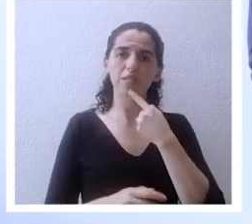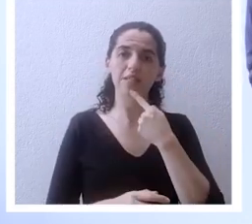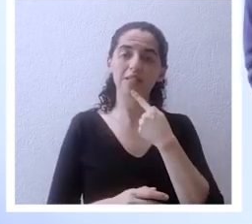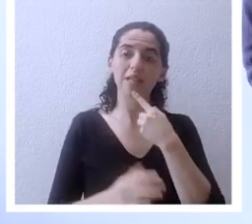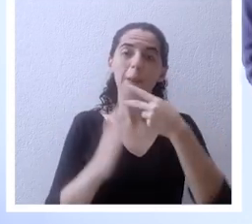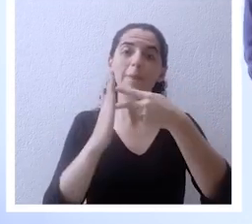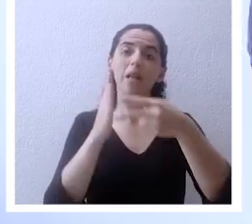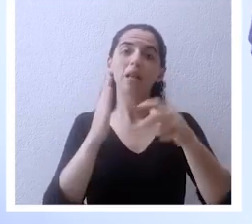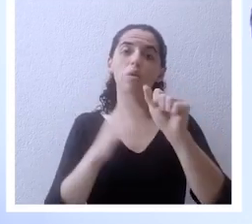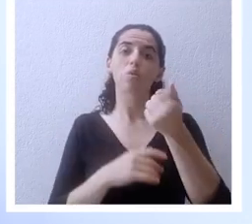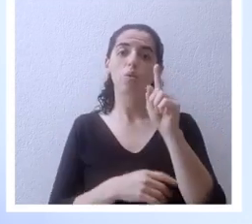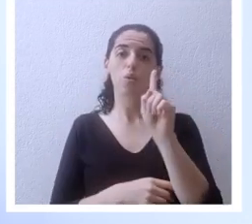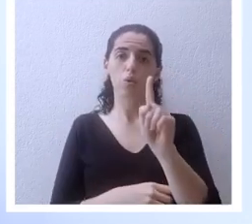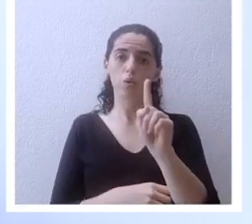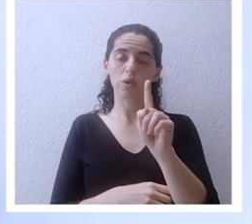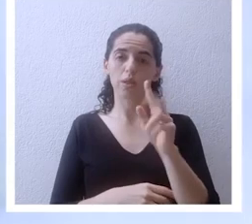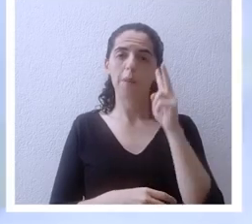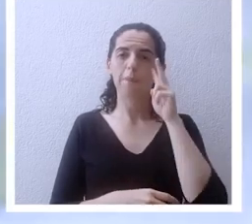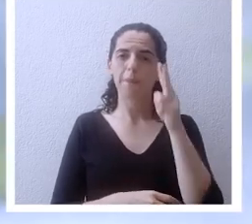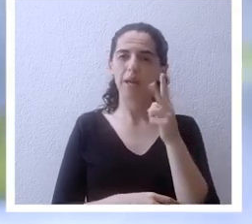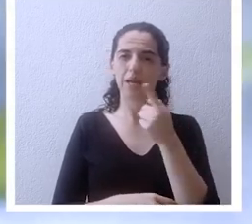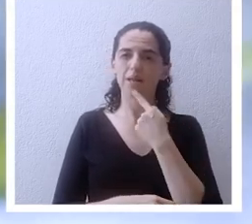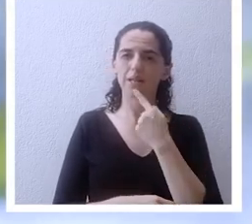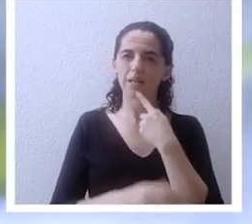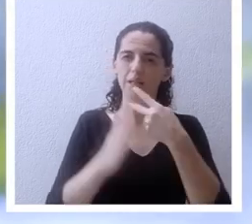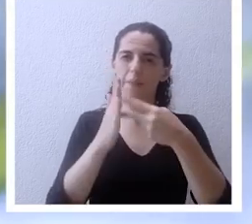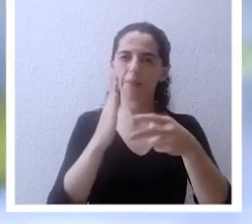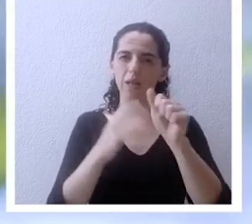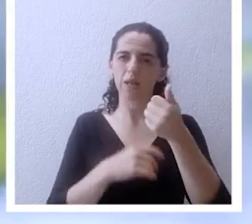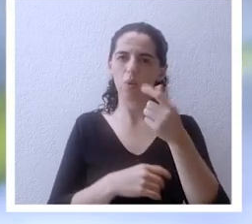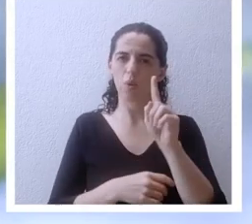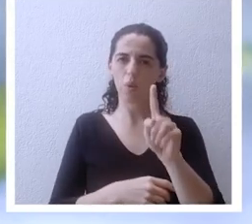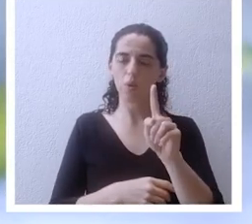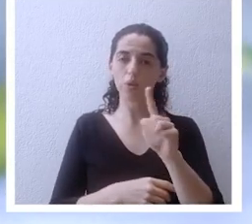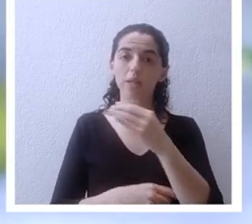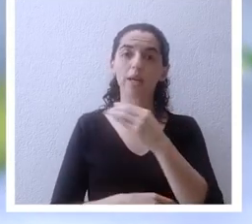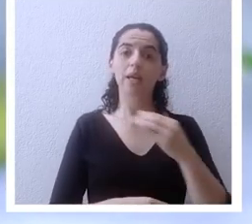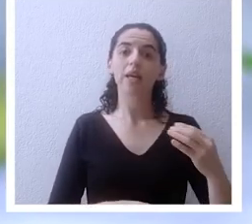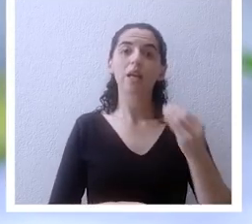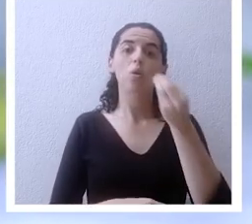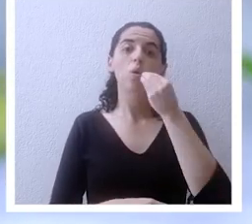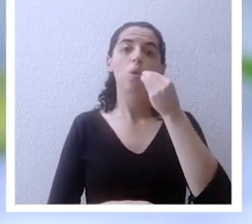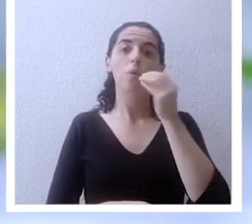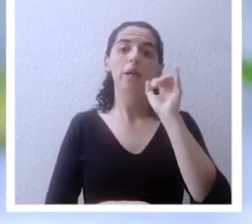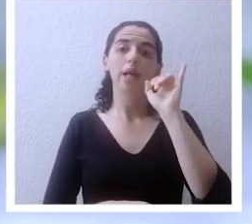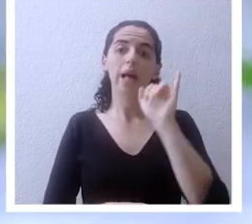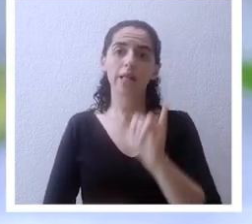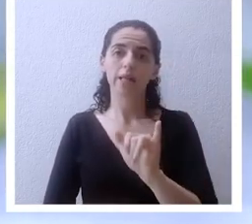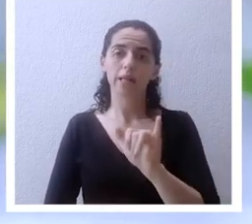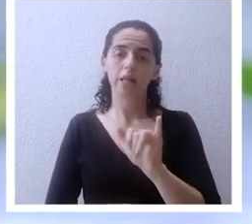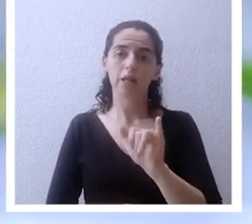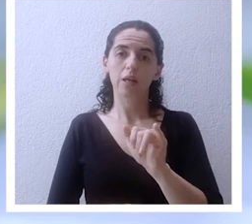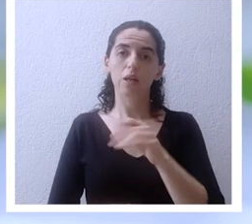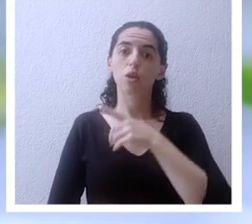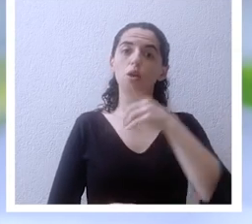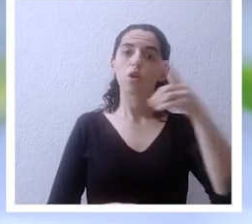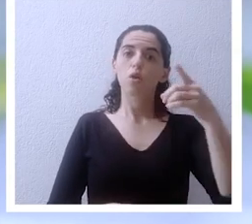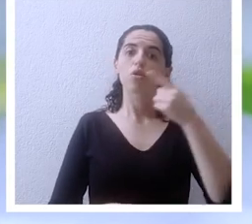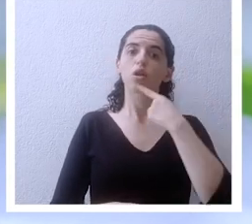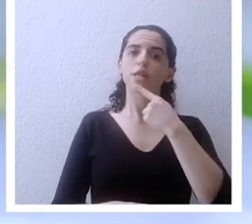del versículo 11 mira lo que dice el versículo 11 y lo comeréis así o sea Dios les da unas indicaciones